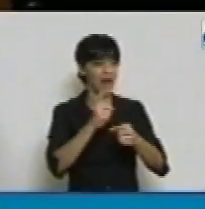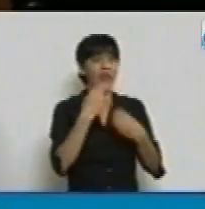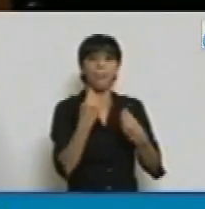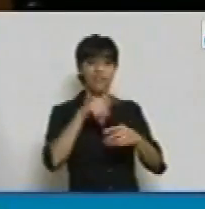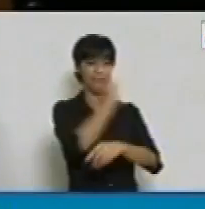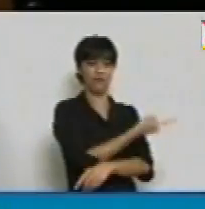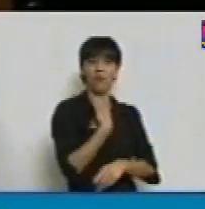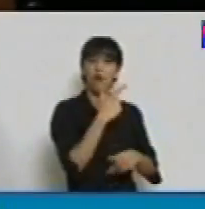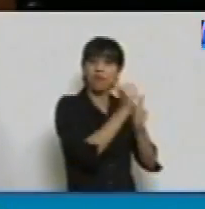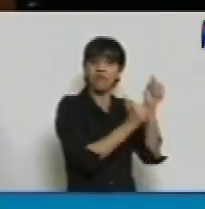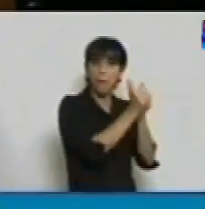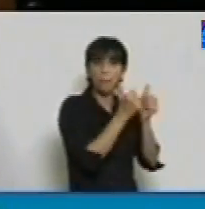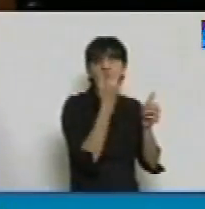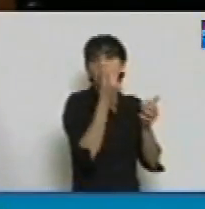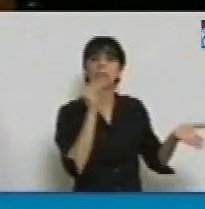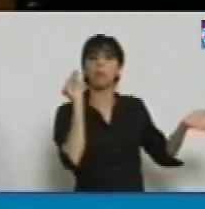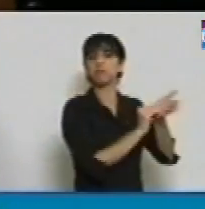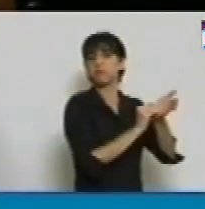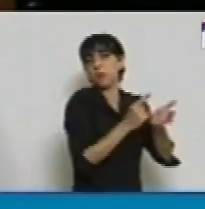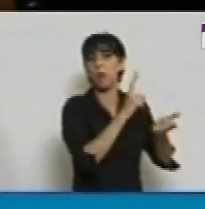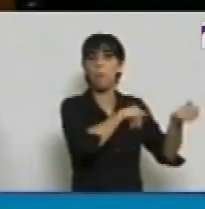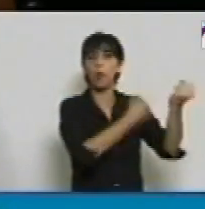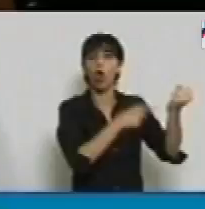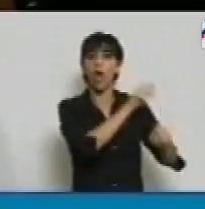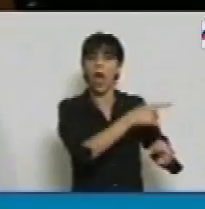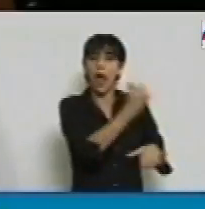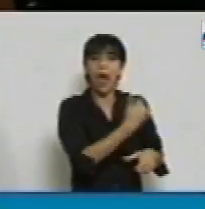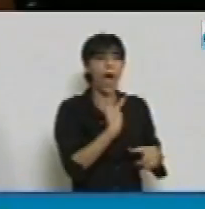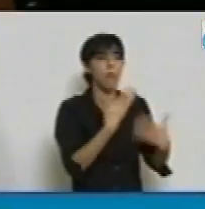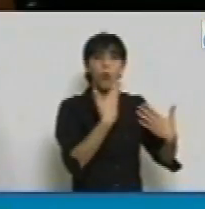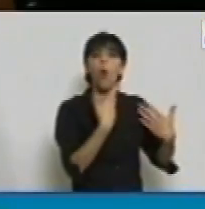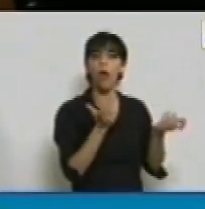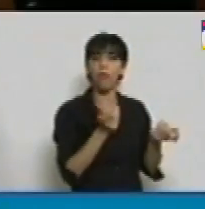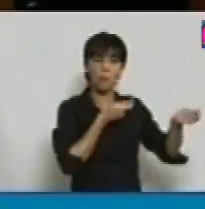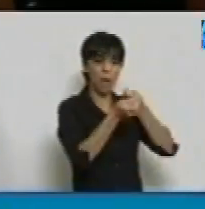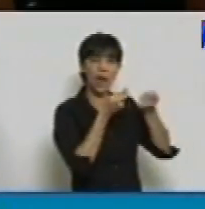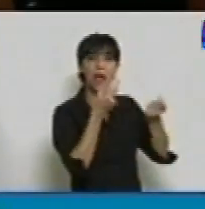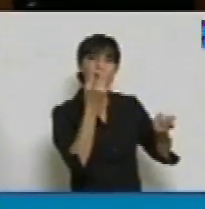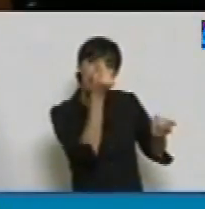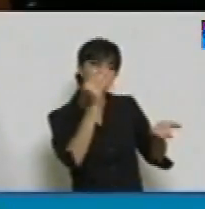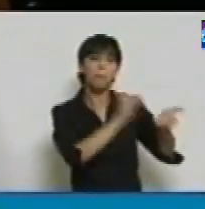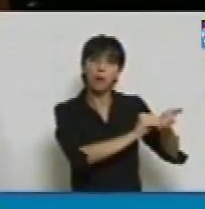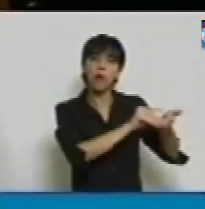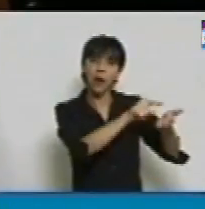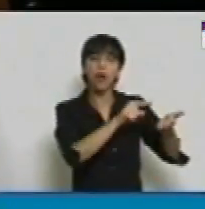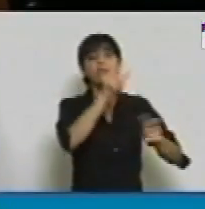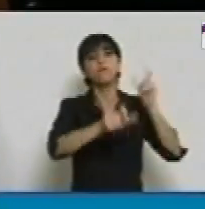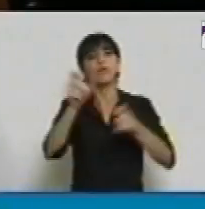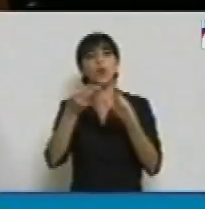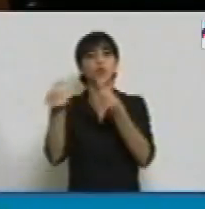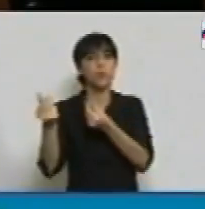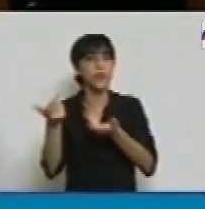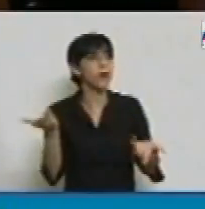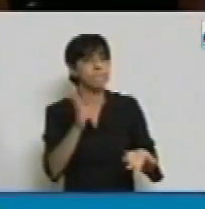porque tienen posiciones dominantes en nuestro país. Y la verdad que obtener